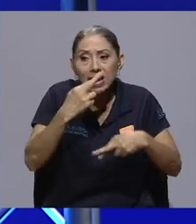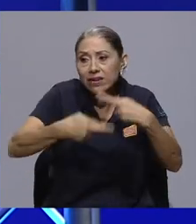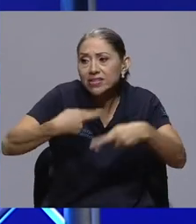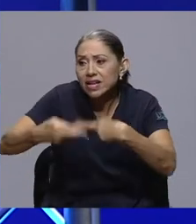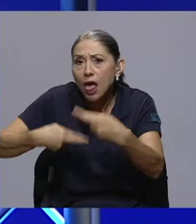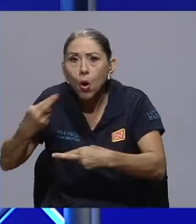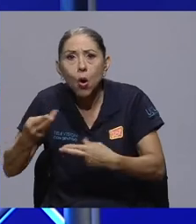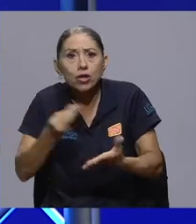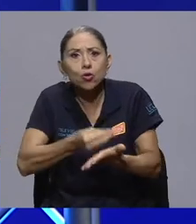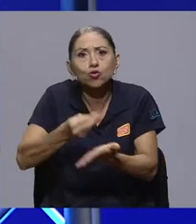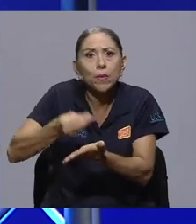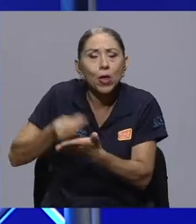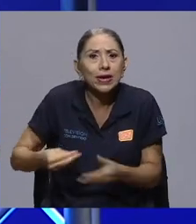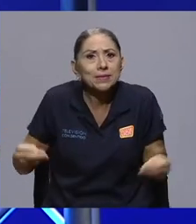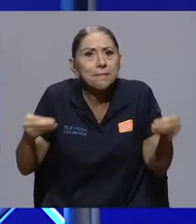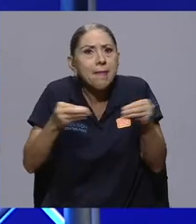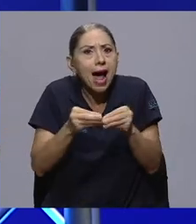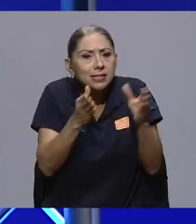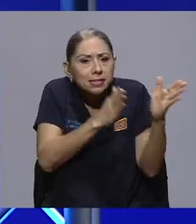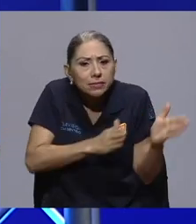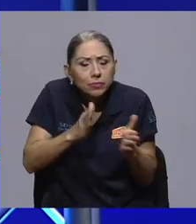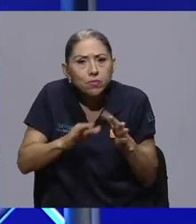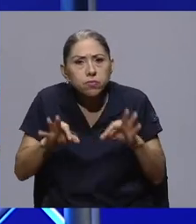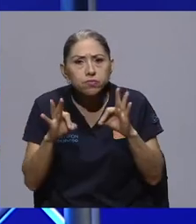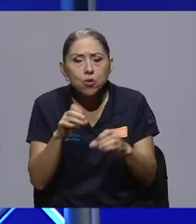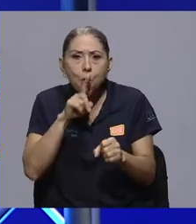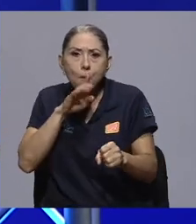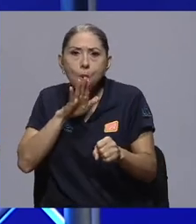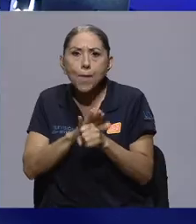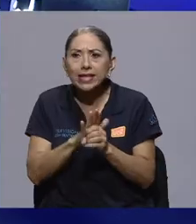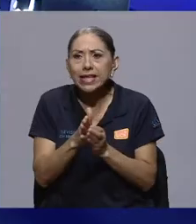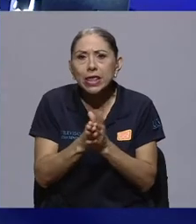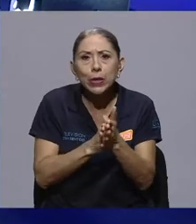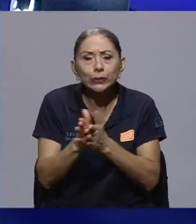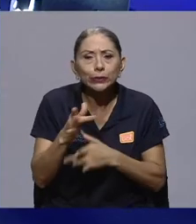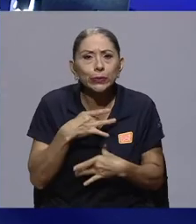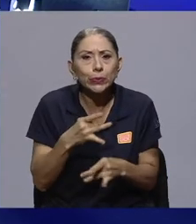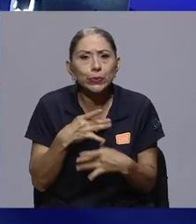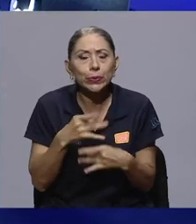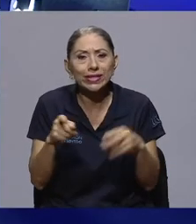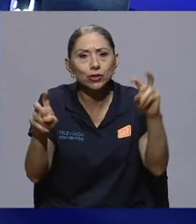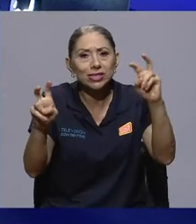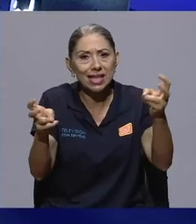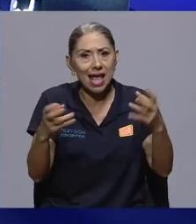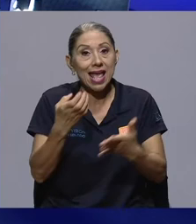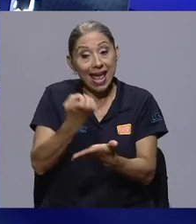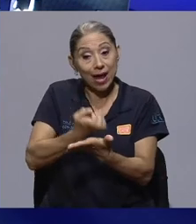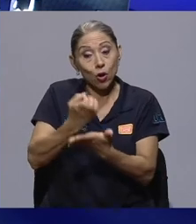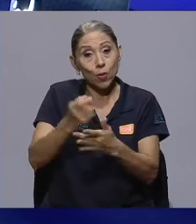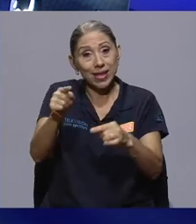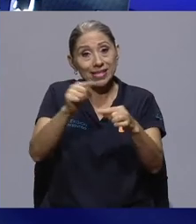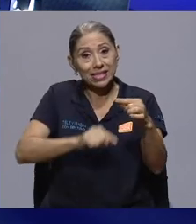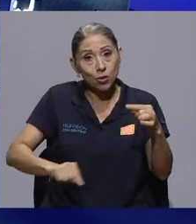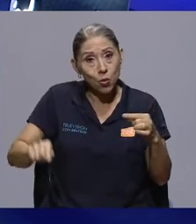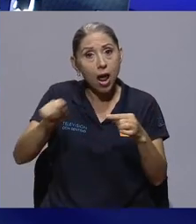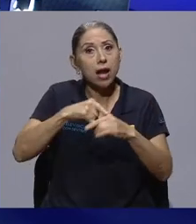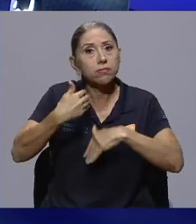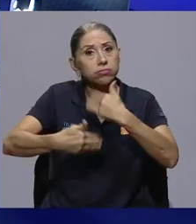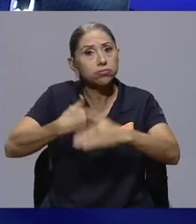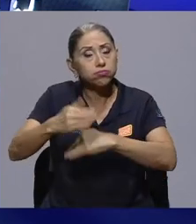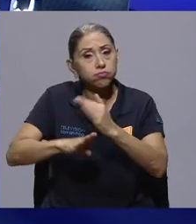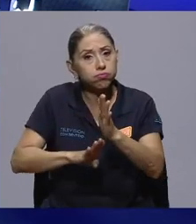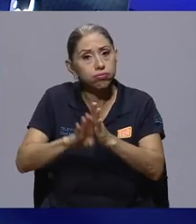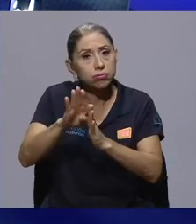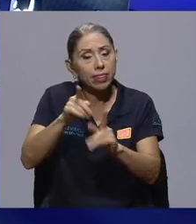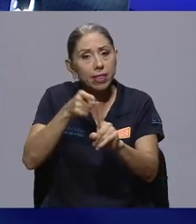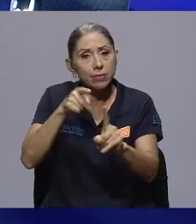mucho más ya comprometidos o curiosos e interesados en estos temas y la economía circular pues va avanzando desde el punto